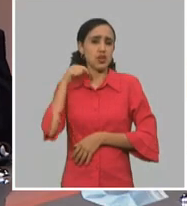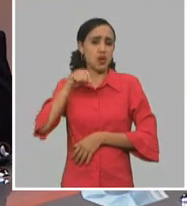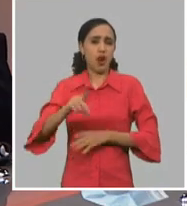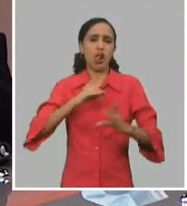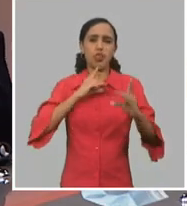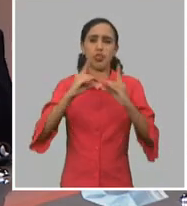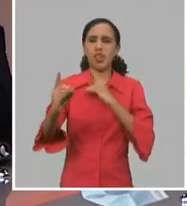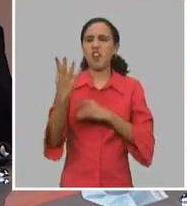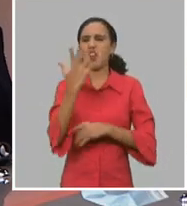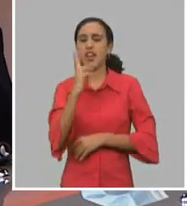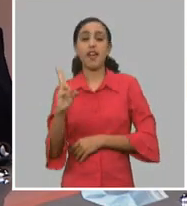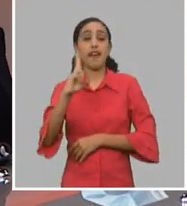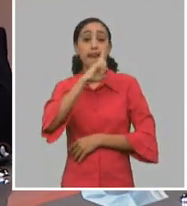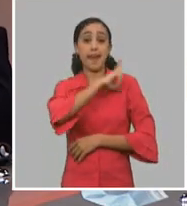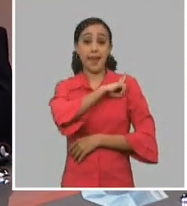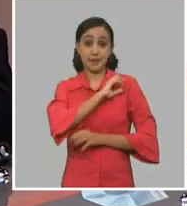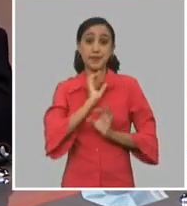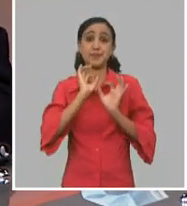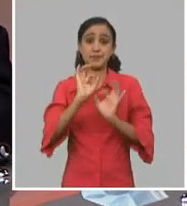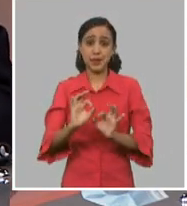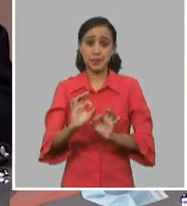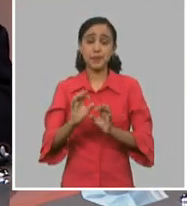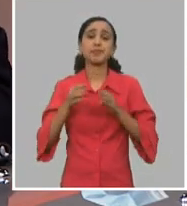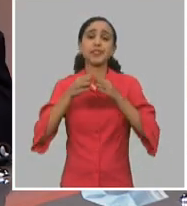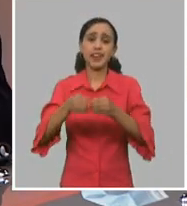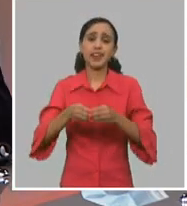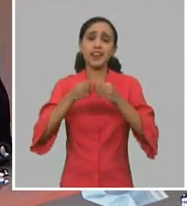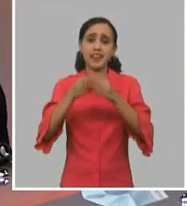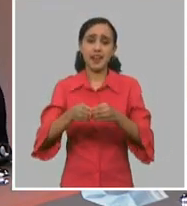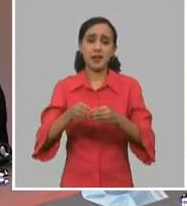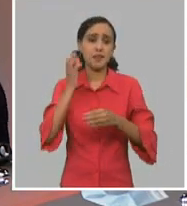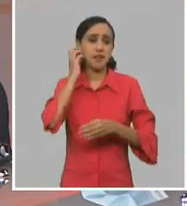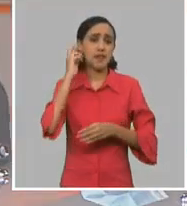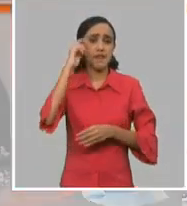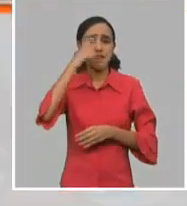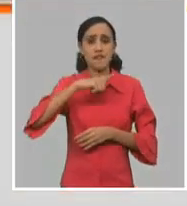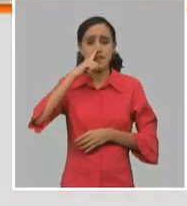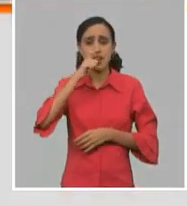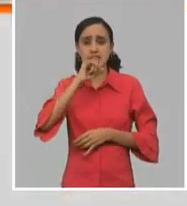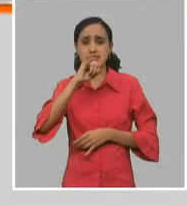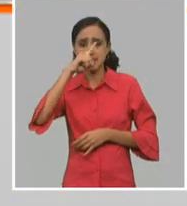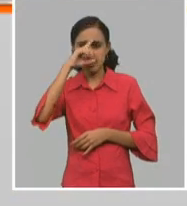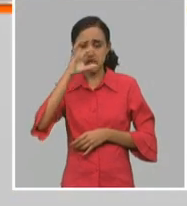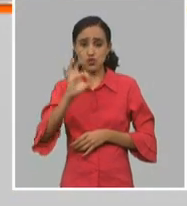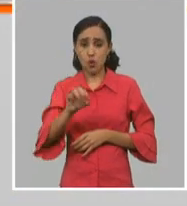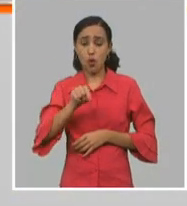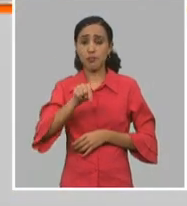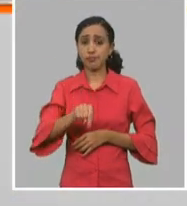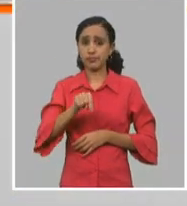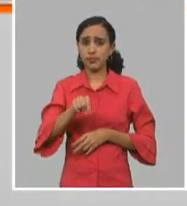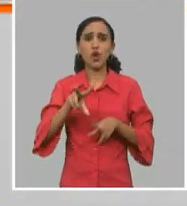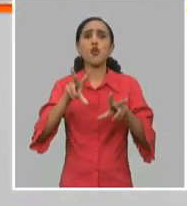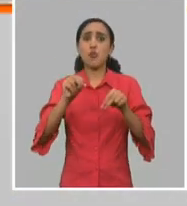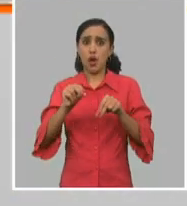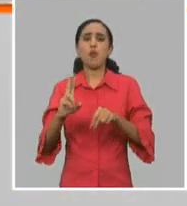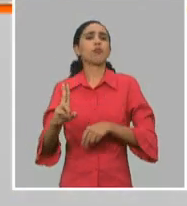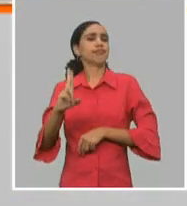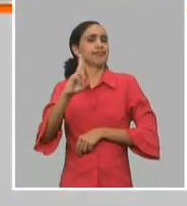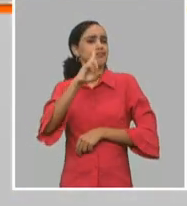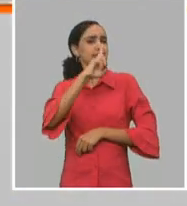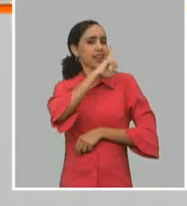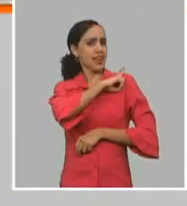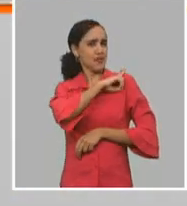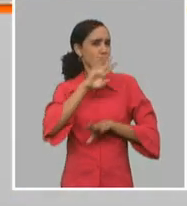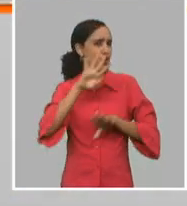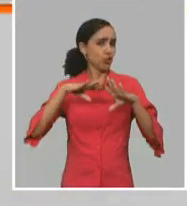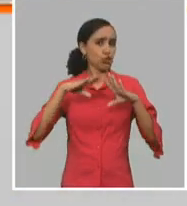con el gobernador de esa provincia, el compañero Francisco Escribano Cruz, uno de los nuevos gobernadores. Todos